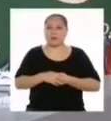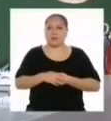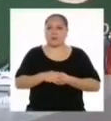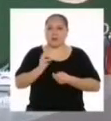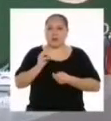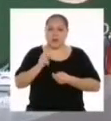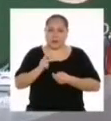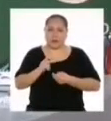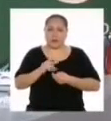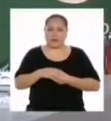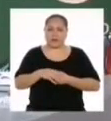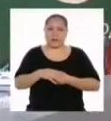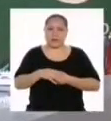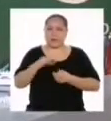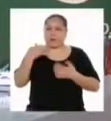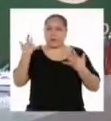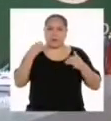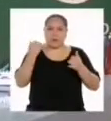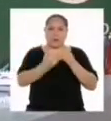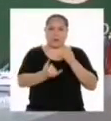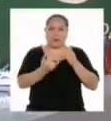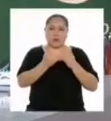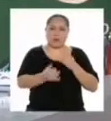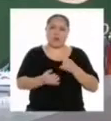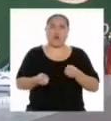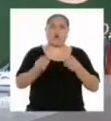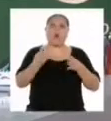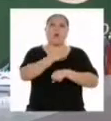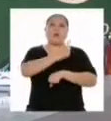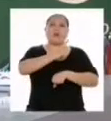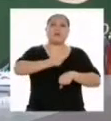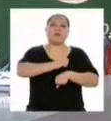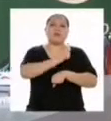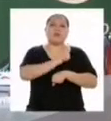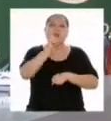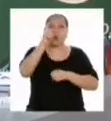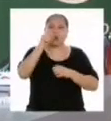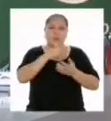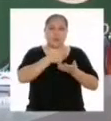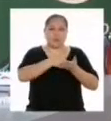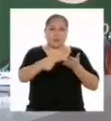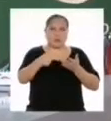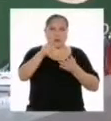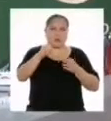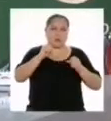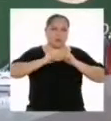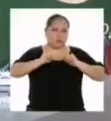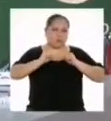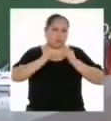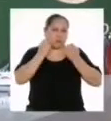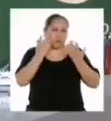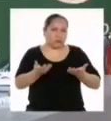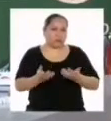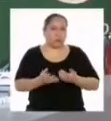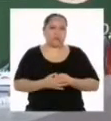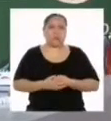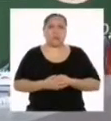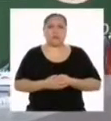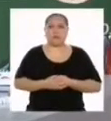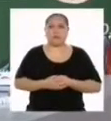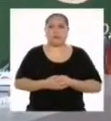Ok. Y para terminar, ¿cuántas horas a la semana en promedio dedica a hacer alguna actividad física?